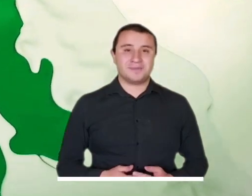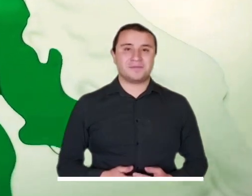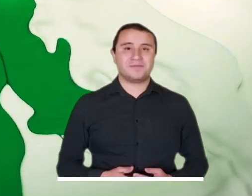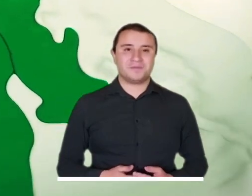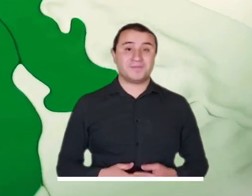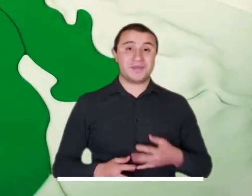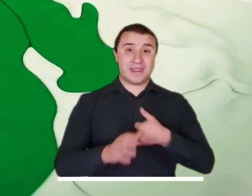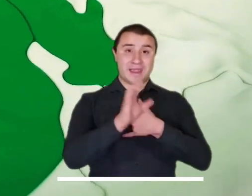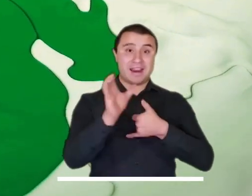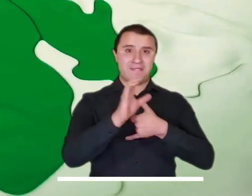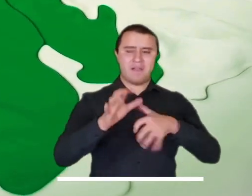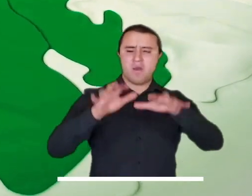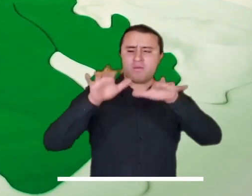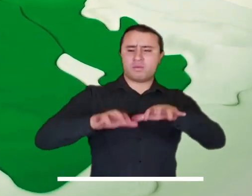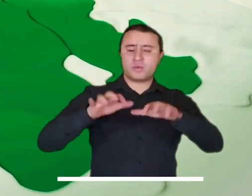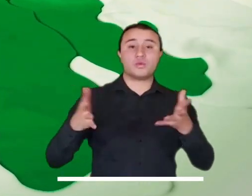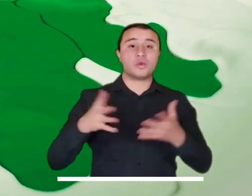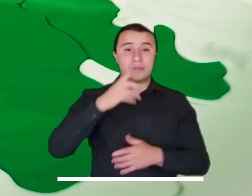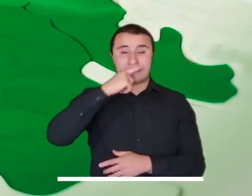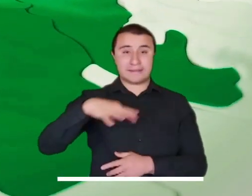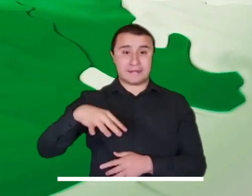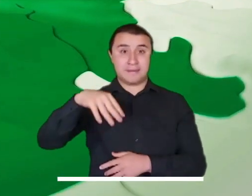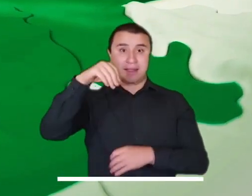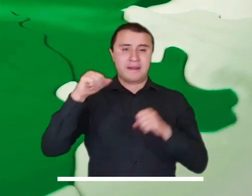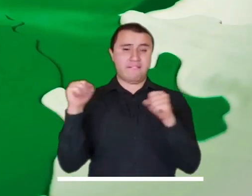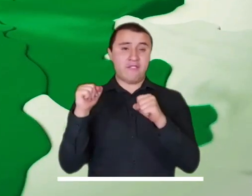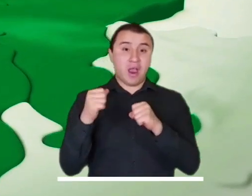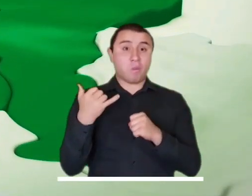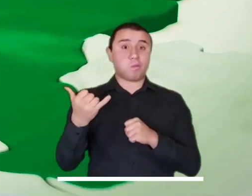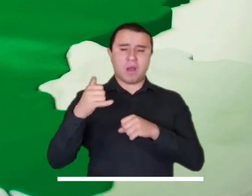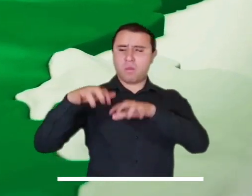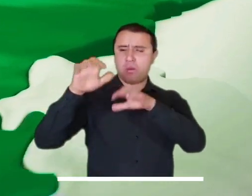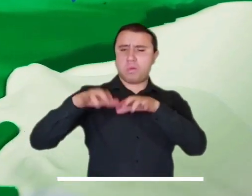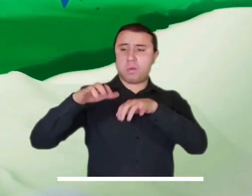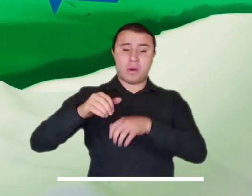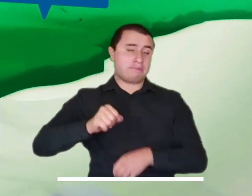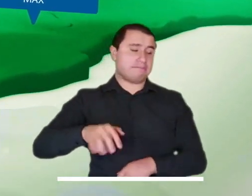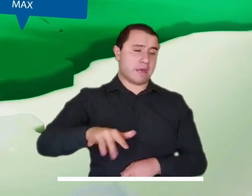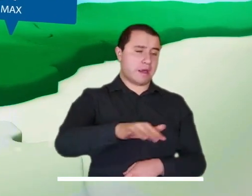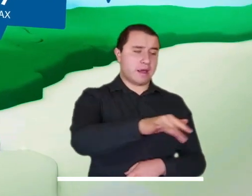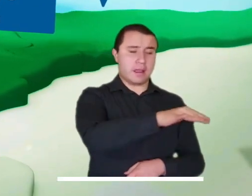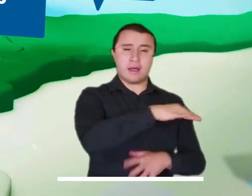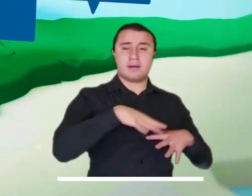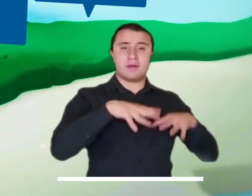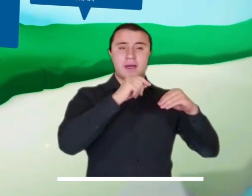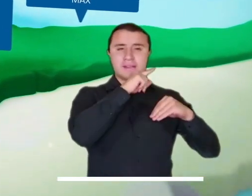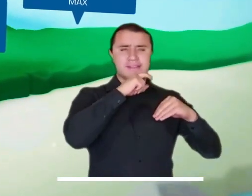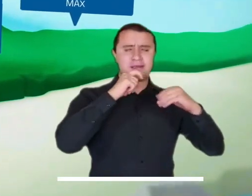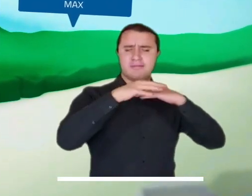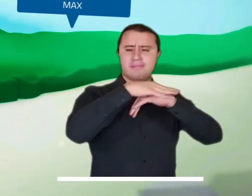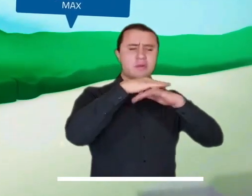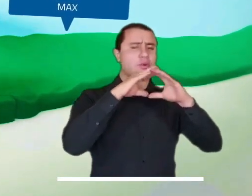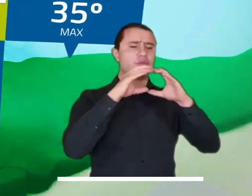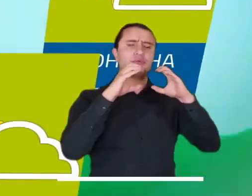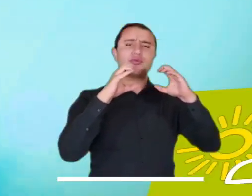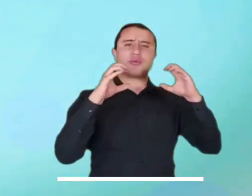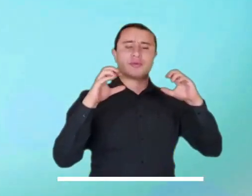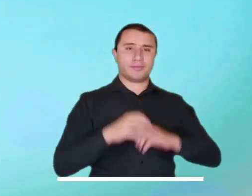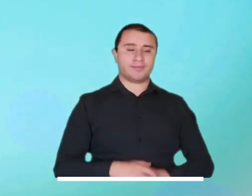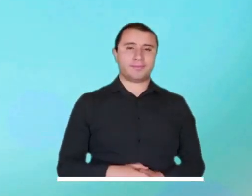A pesar de algunas lluvias ocasionales en la Sierra Nevada, en el Caribe persisten las condiciones secas acompañadas de nubosidad ligera.